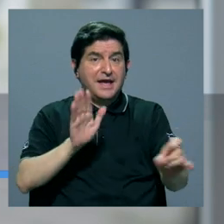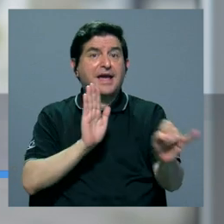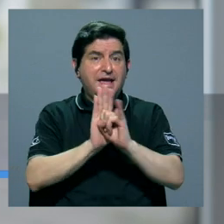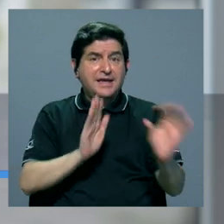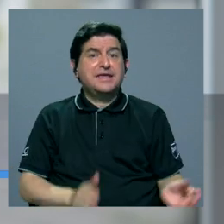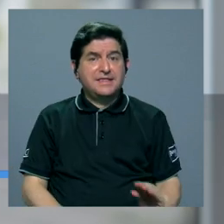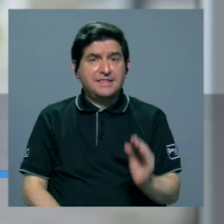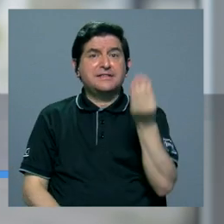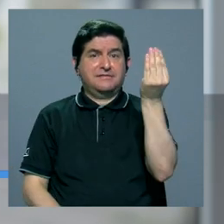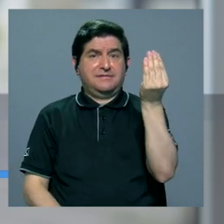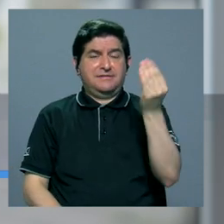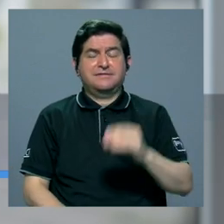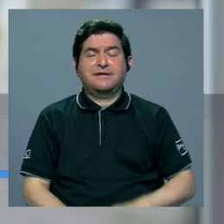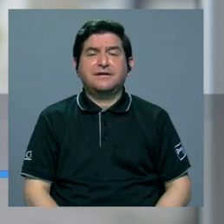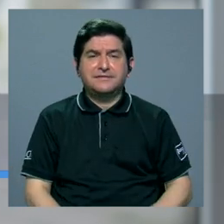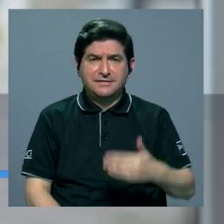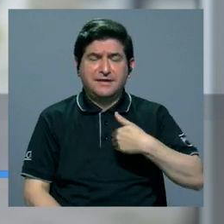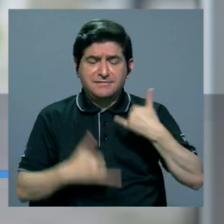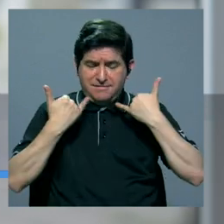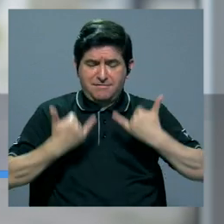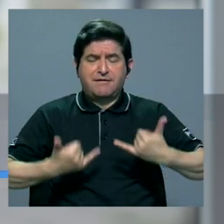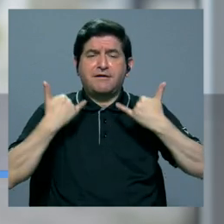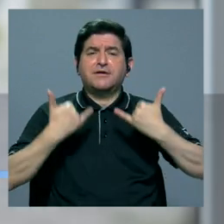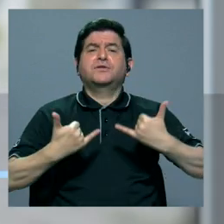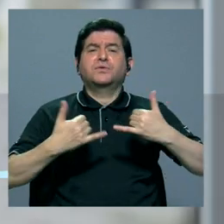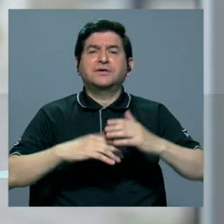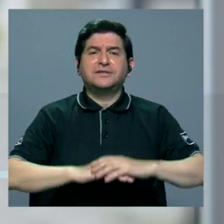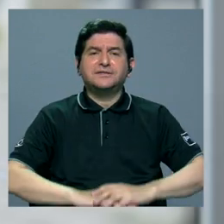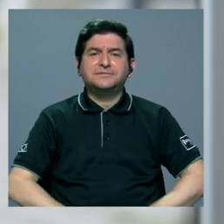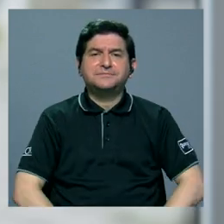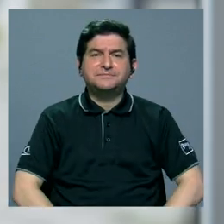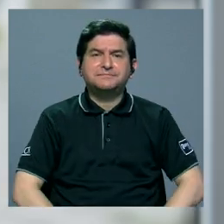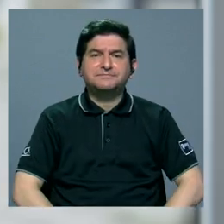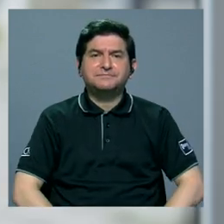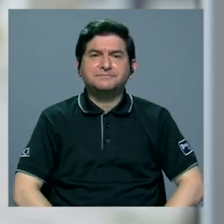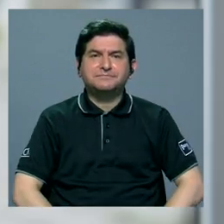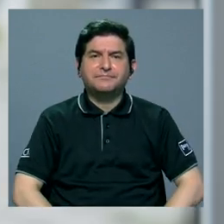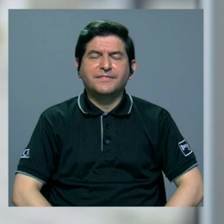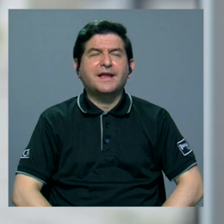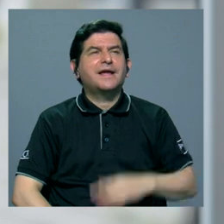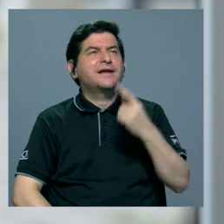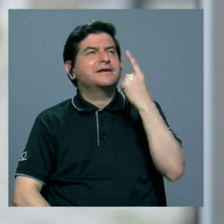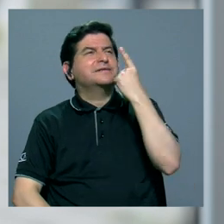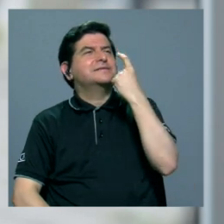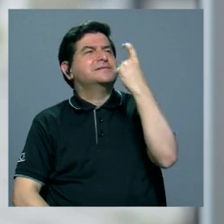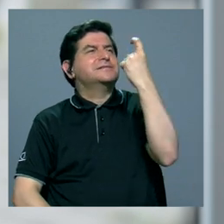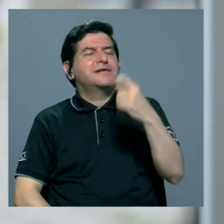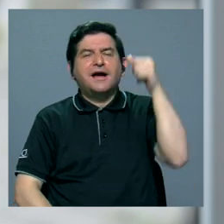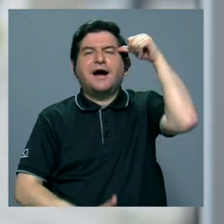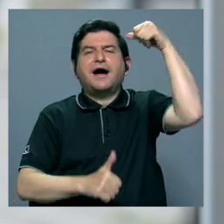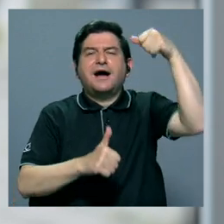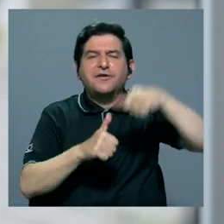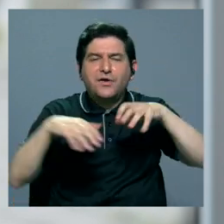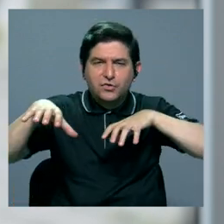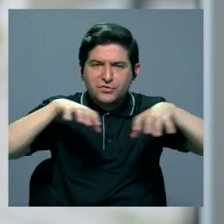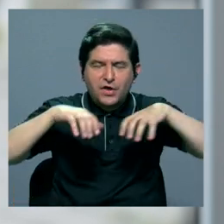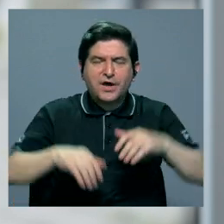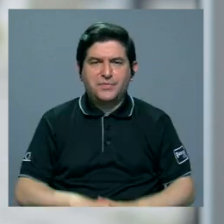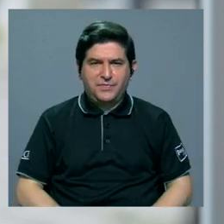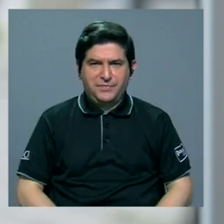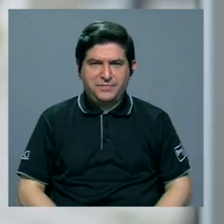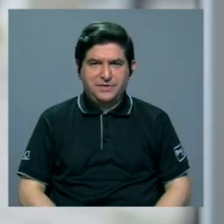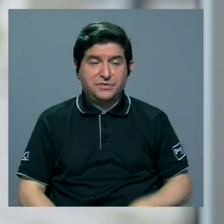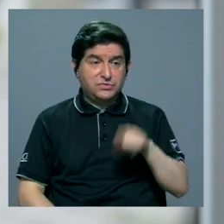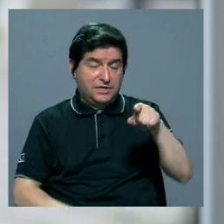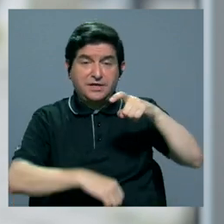identidad juvenil de la actualidad La aspiración a conmemorar movimientos en